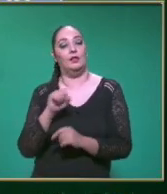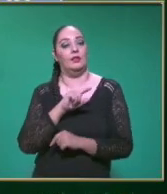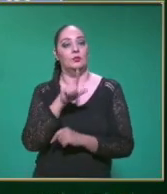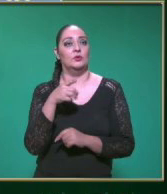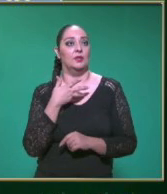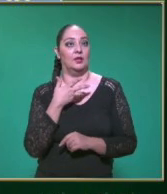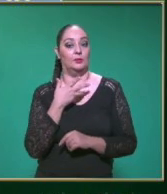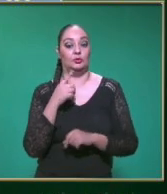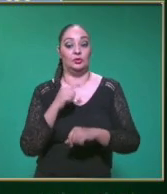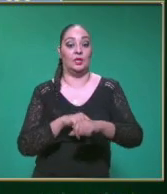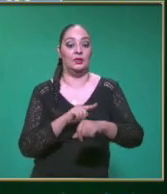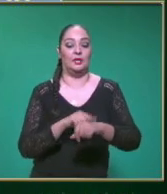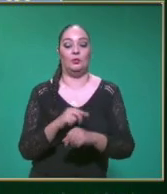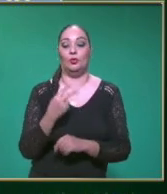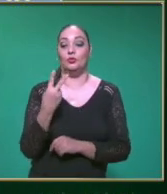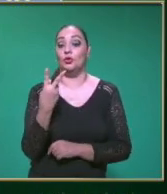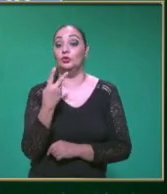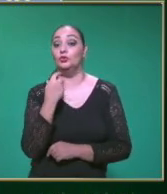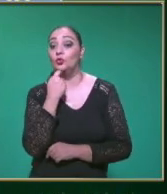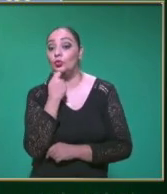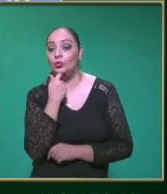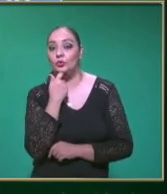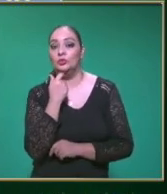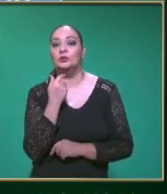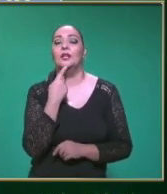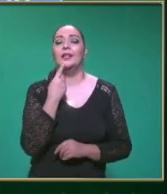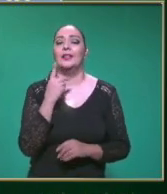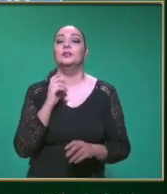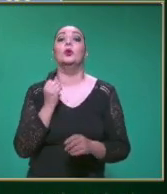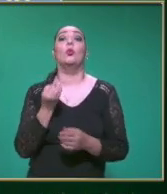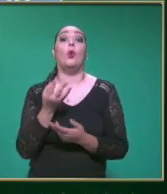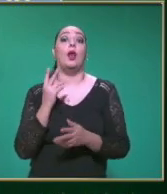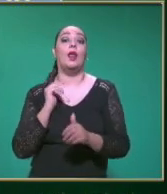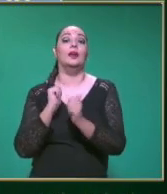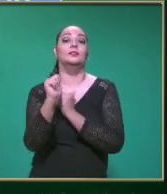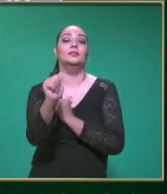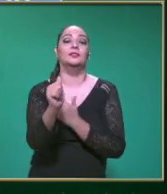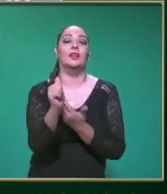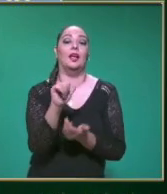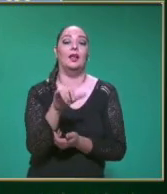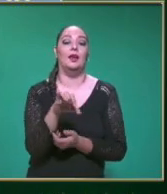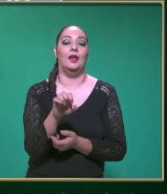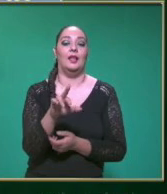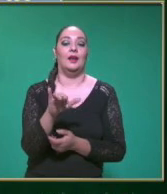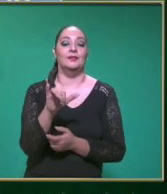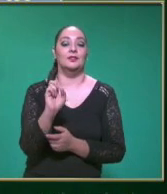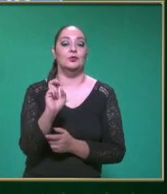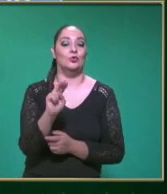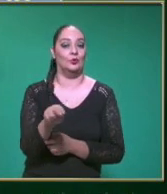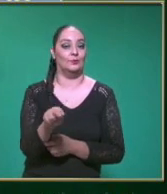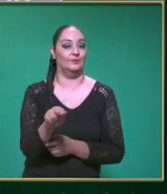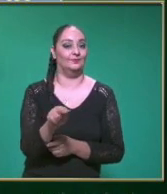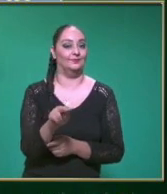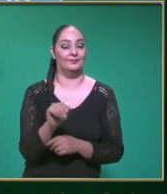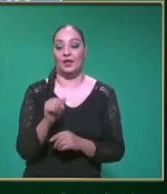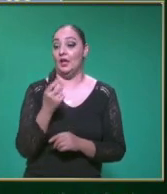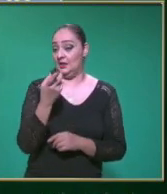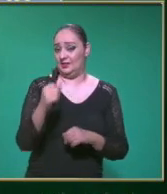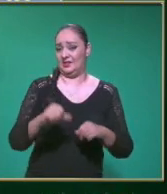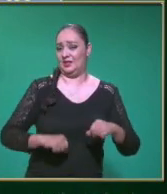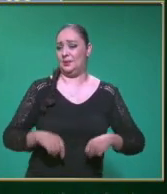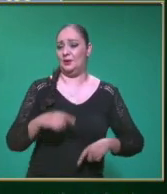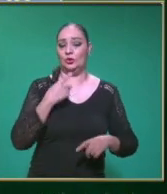De 2 segundos Ahí nos pide La aceleración Cabe destacar De que El ejercicio No nos dice